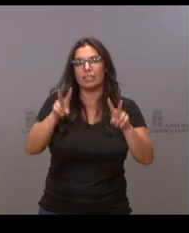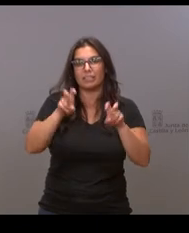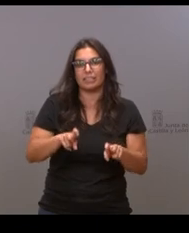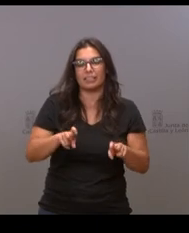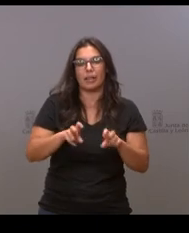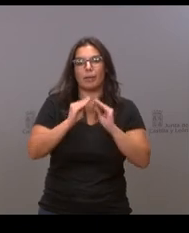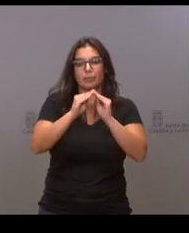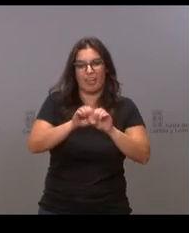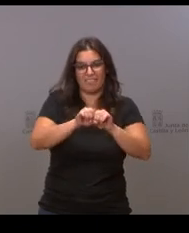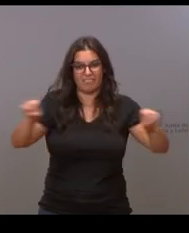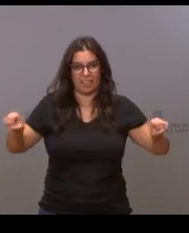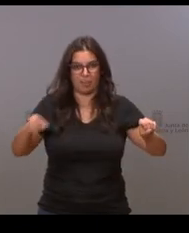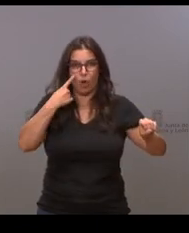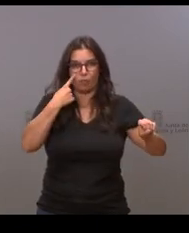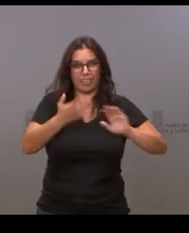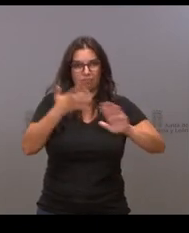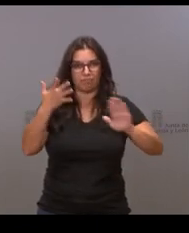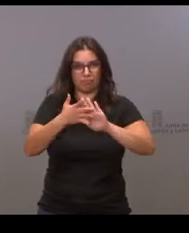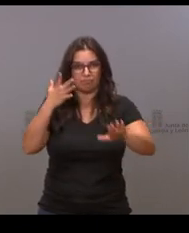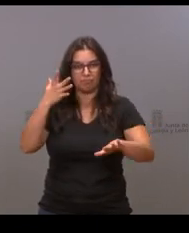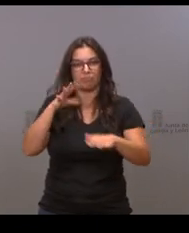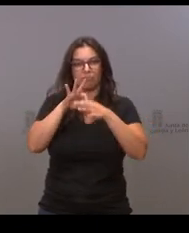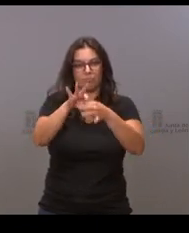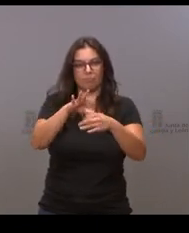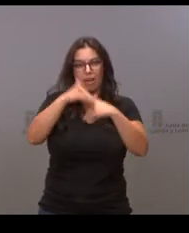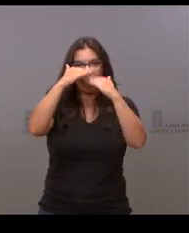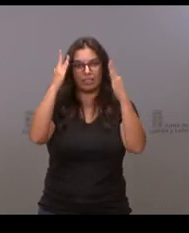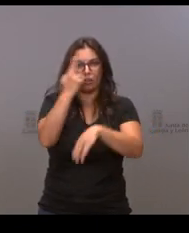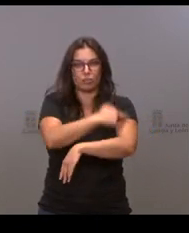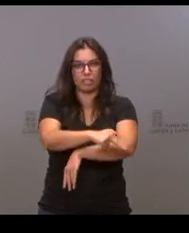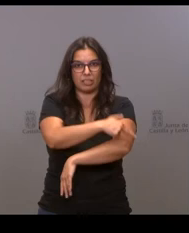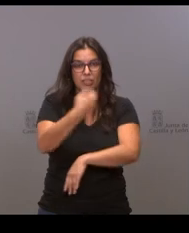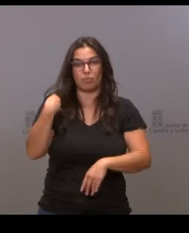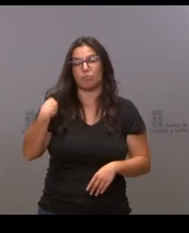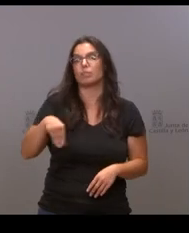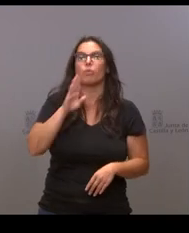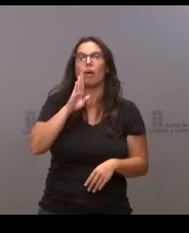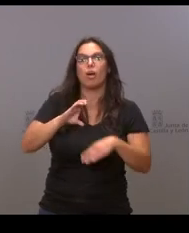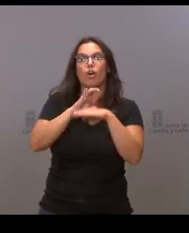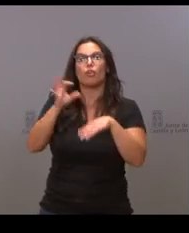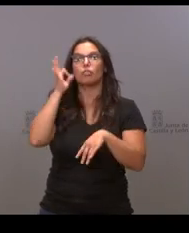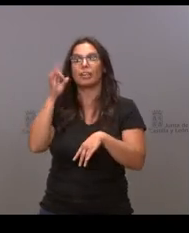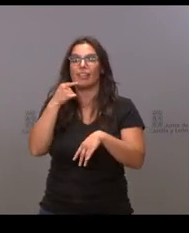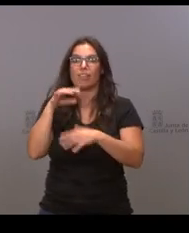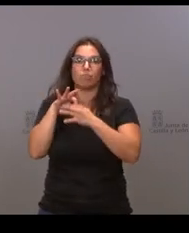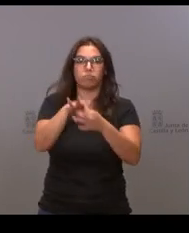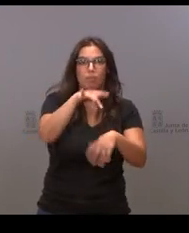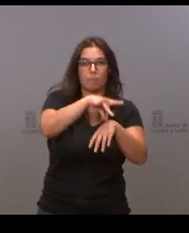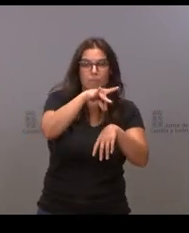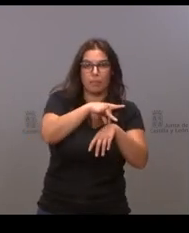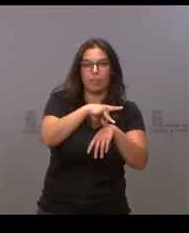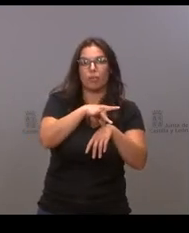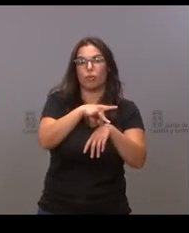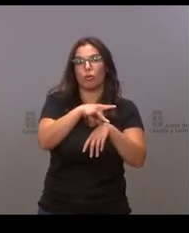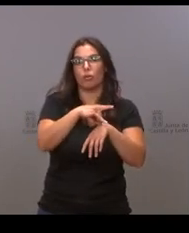óptica para dar atención sanitaria y que según nos había contado la consejera se iba a vincular a los médicos a los facultativos